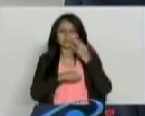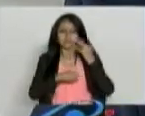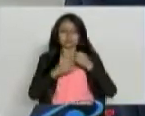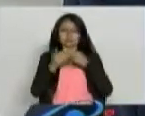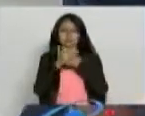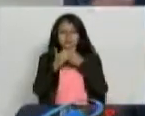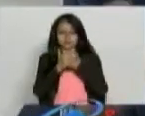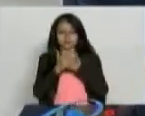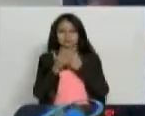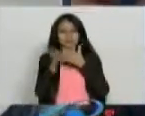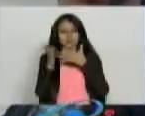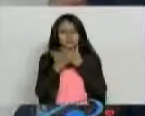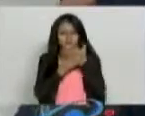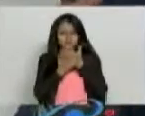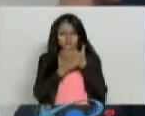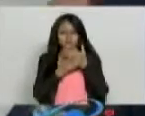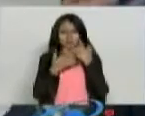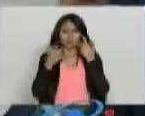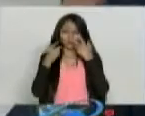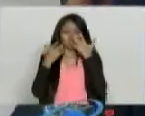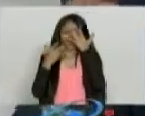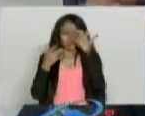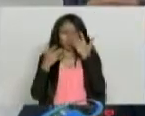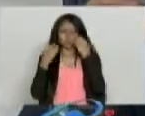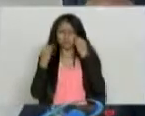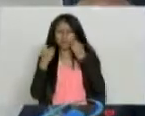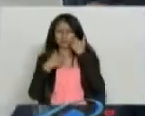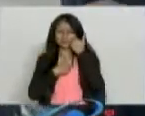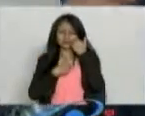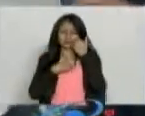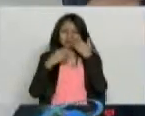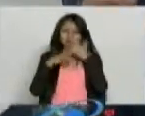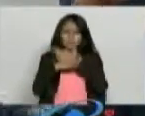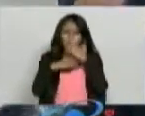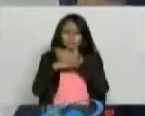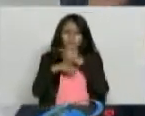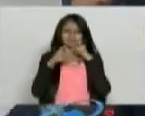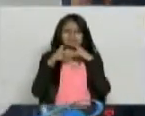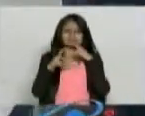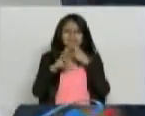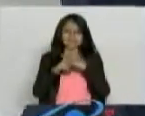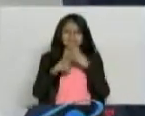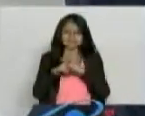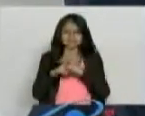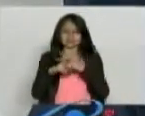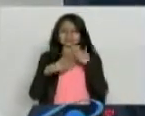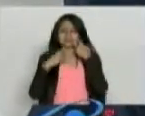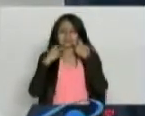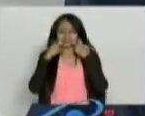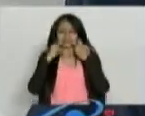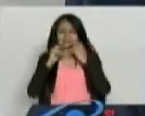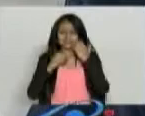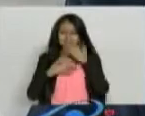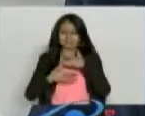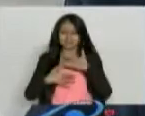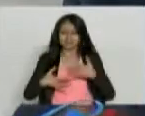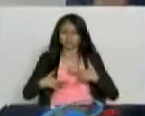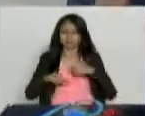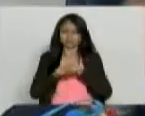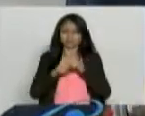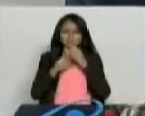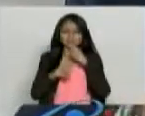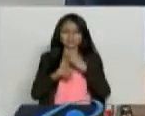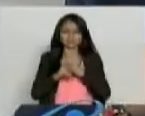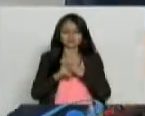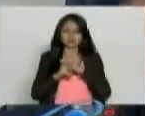Ante tanto problema, tanta dificultad, tanta enfermedad y personas que están tan complicadas en su salud y en su vida, ustedes